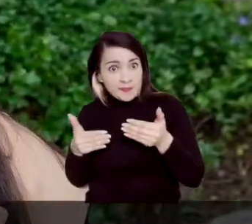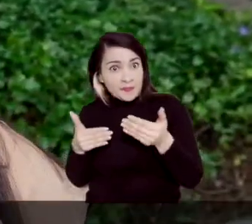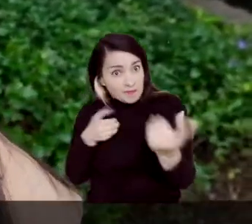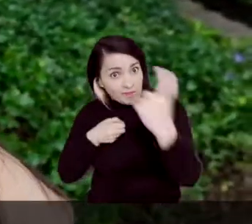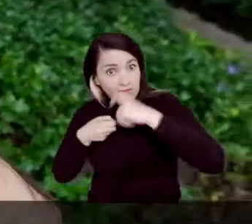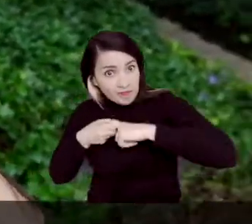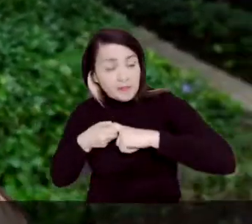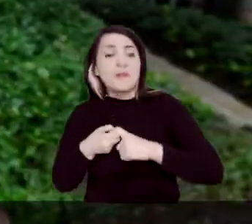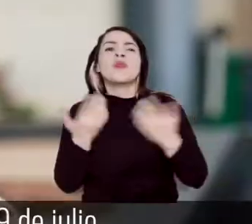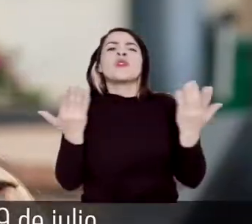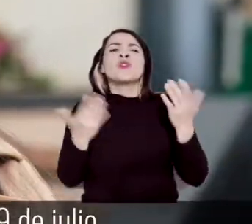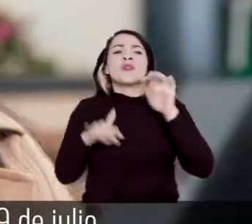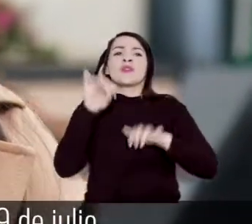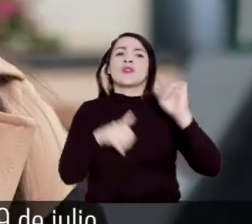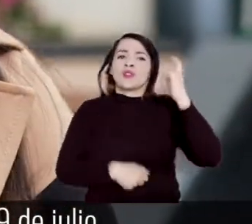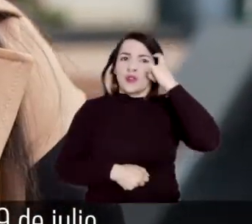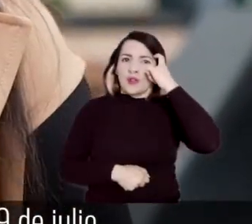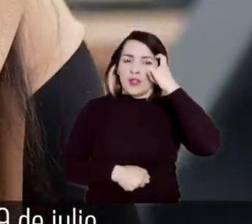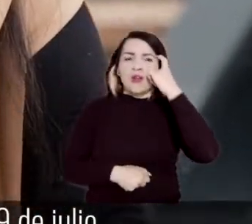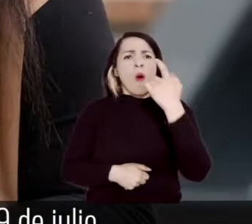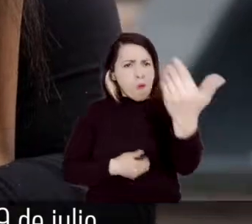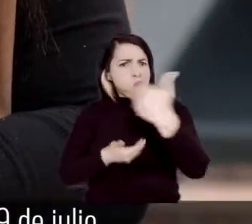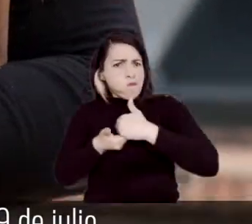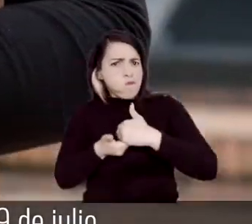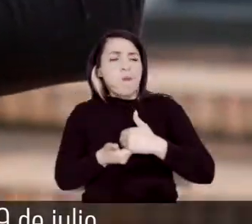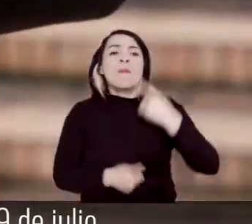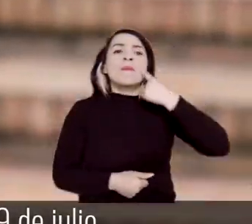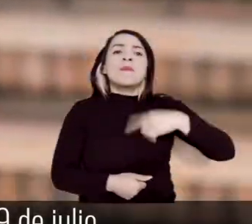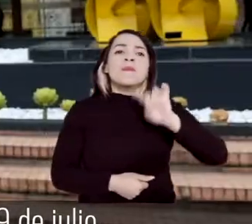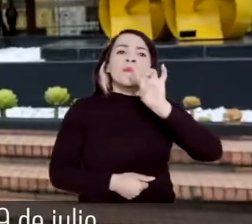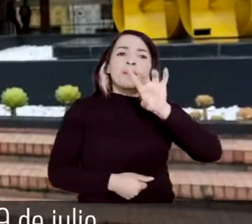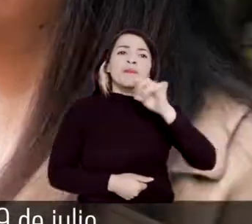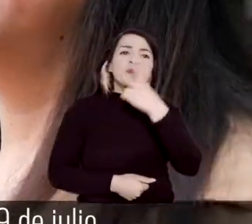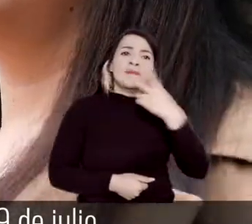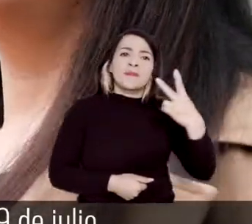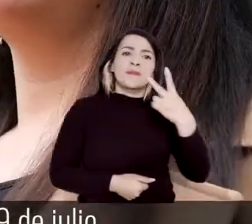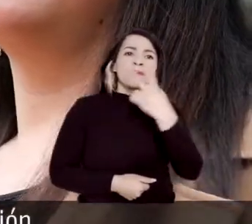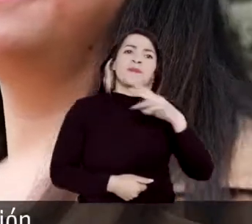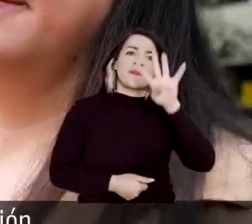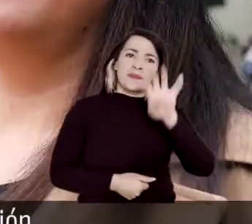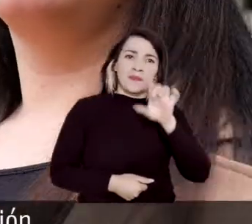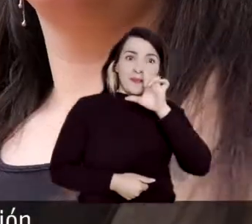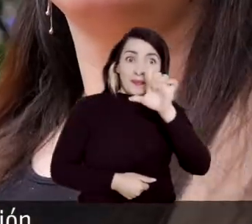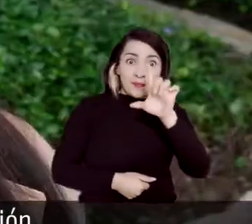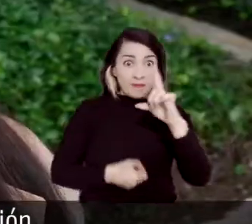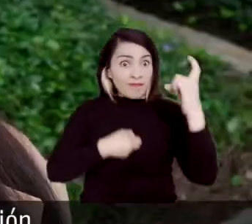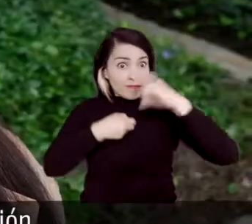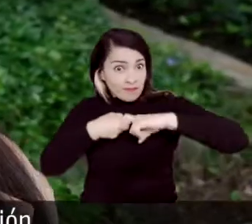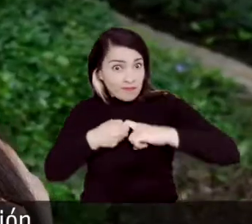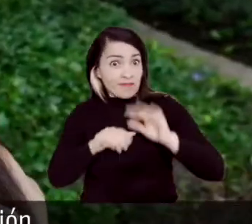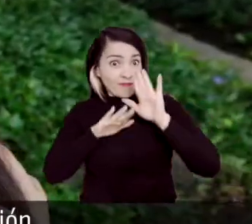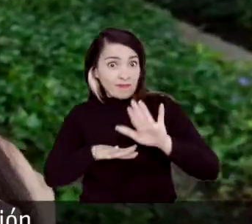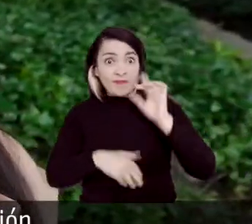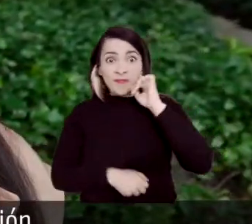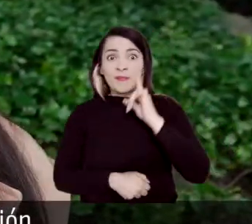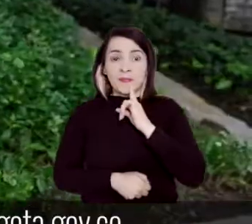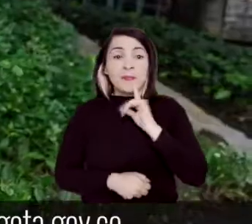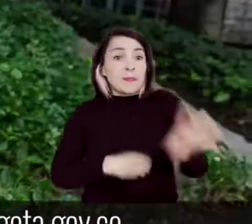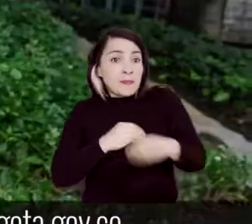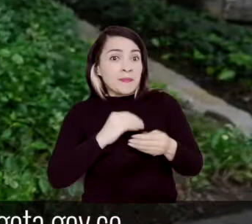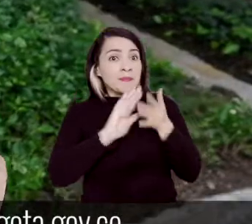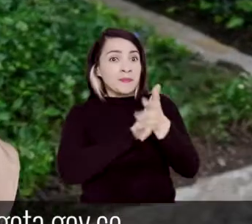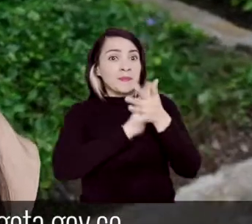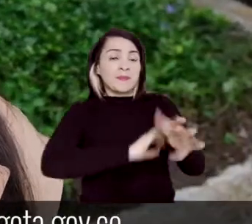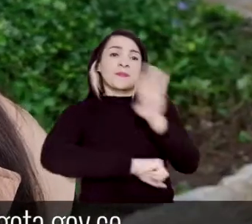Distrital de Discapacidad. Ven a la Secretaría de Gobierno los días 22 o 29 de julio e inscríbete para representar a esta población.